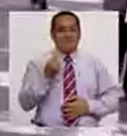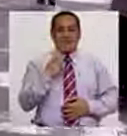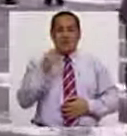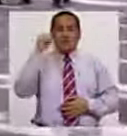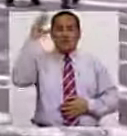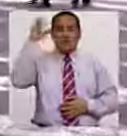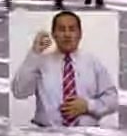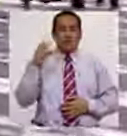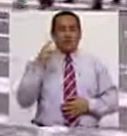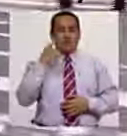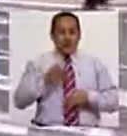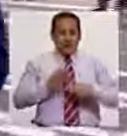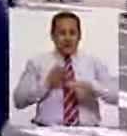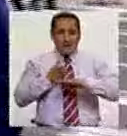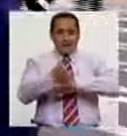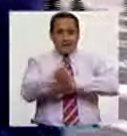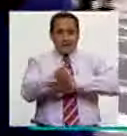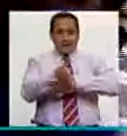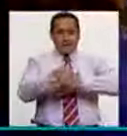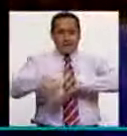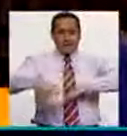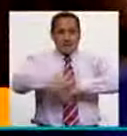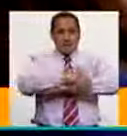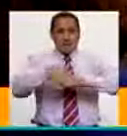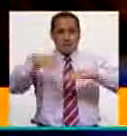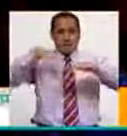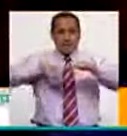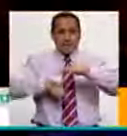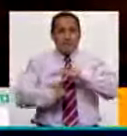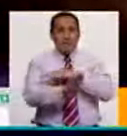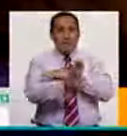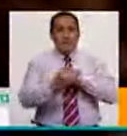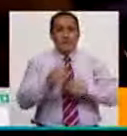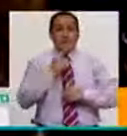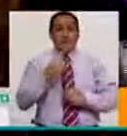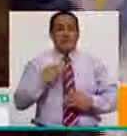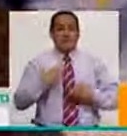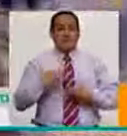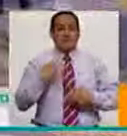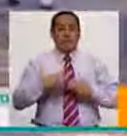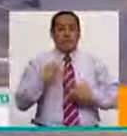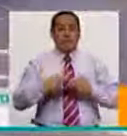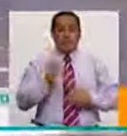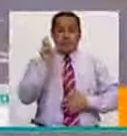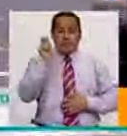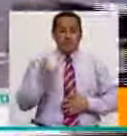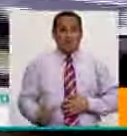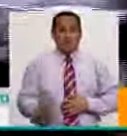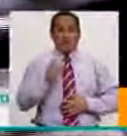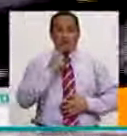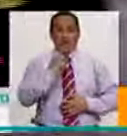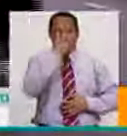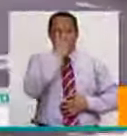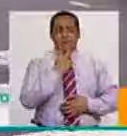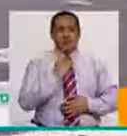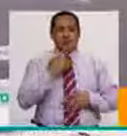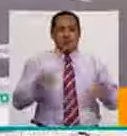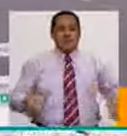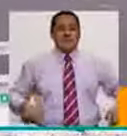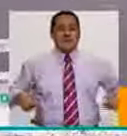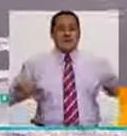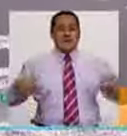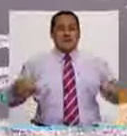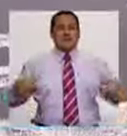semáforos para el cruce del Paseo de la República, y es un riesgo para las personas con discapacidad tanto visual como